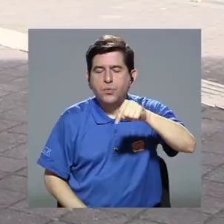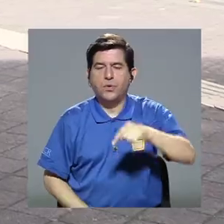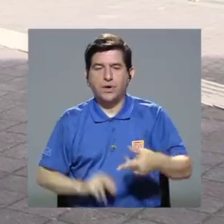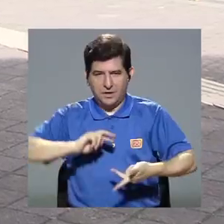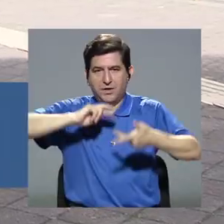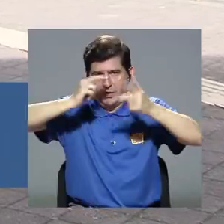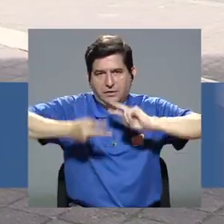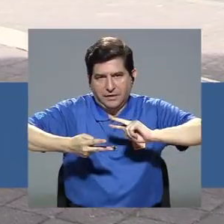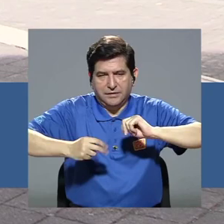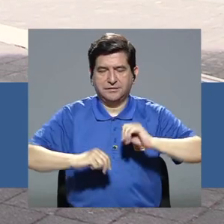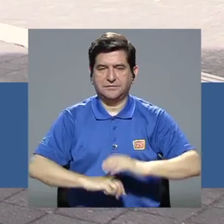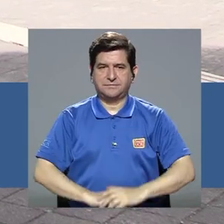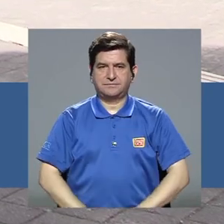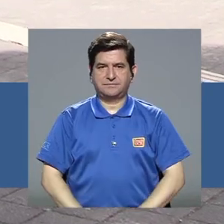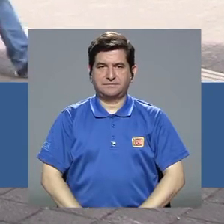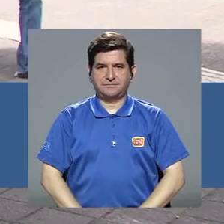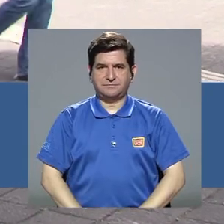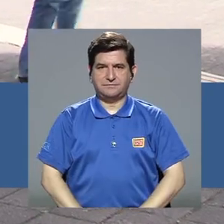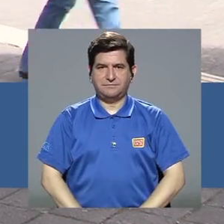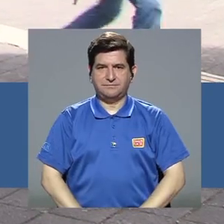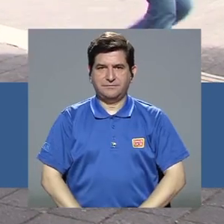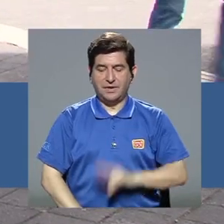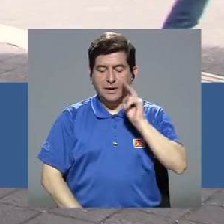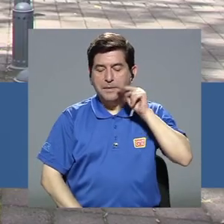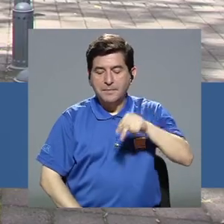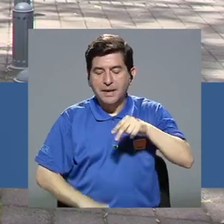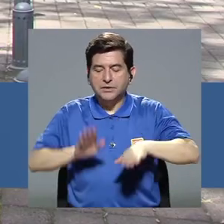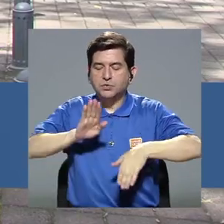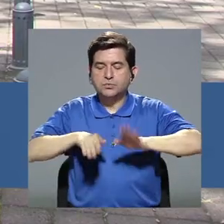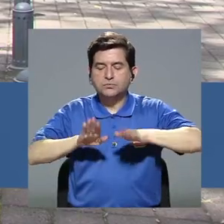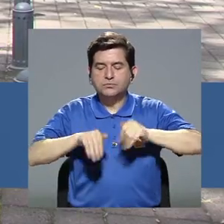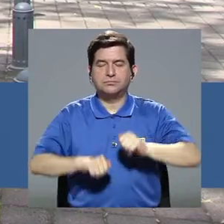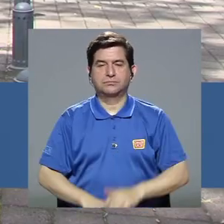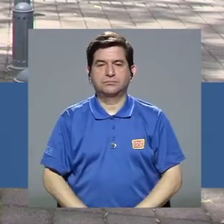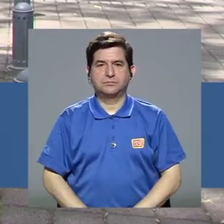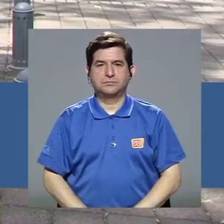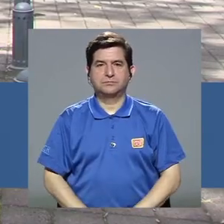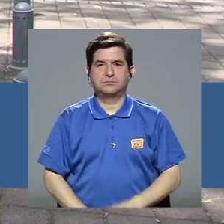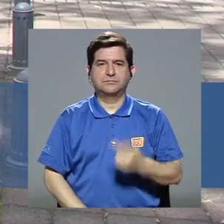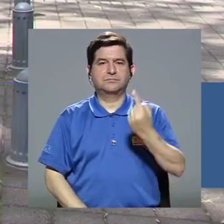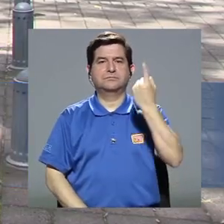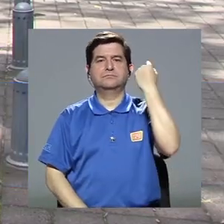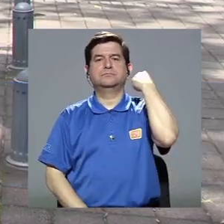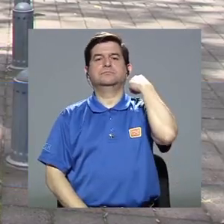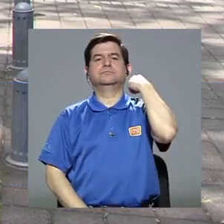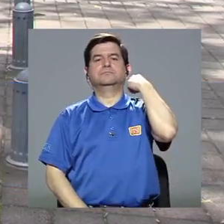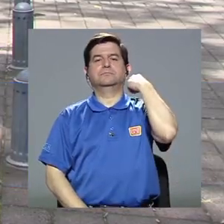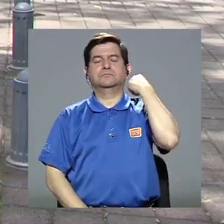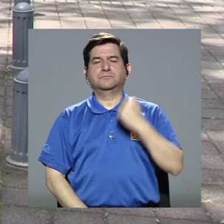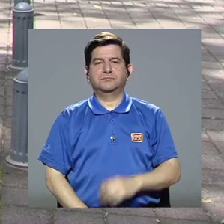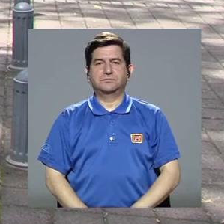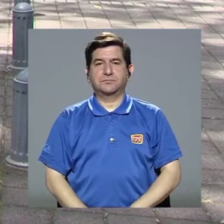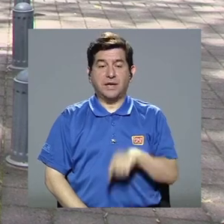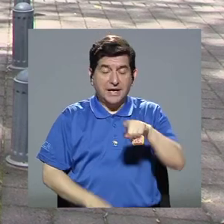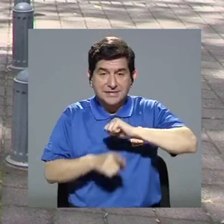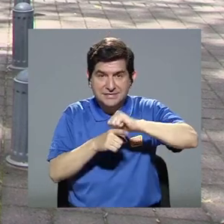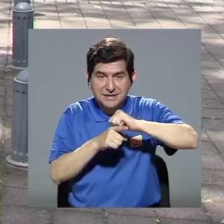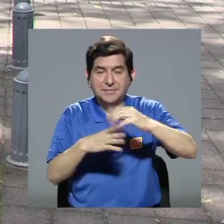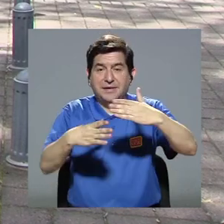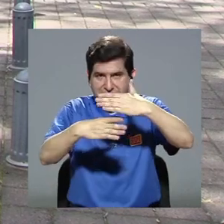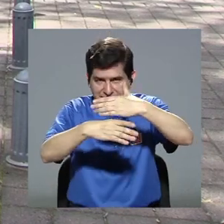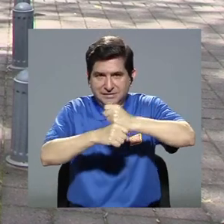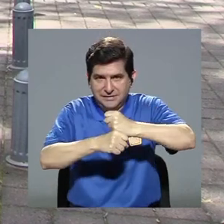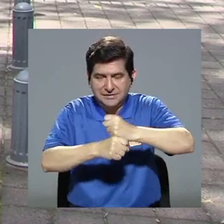voy a la inversa del movimiento volviendo a ver hacia los pies, inhalo, voy hacia atrás, este